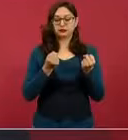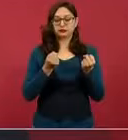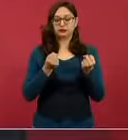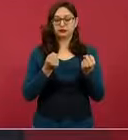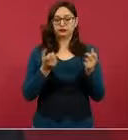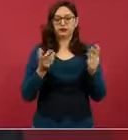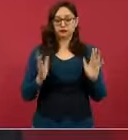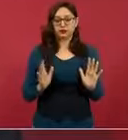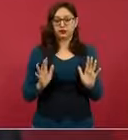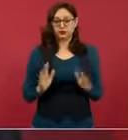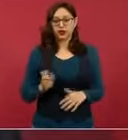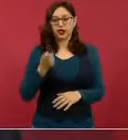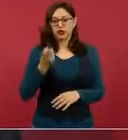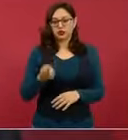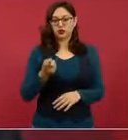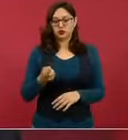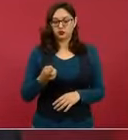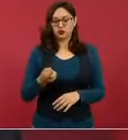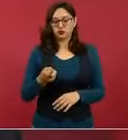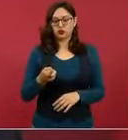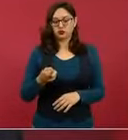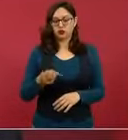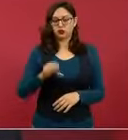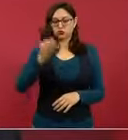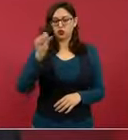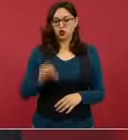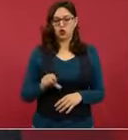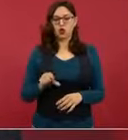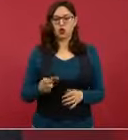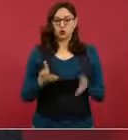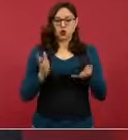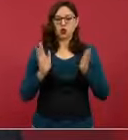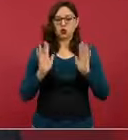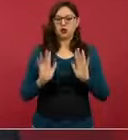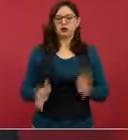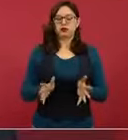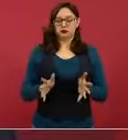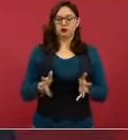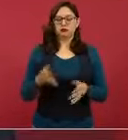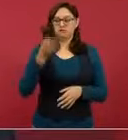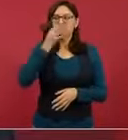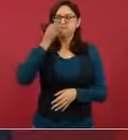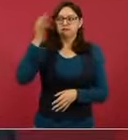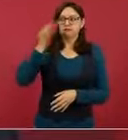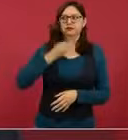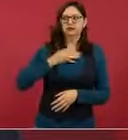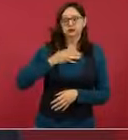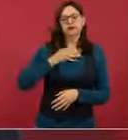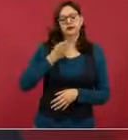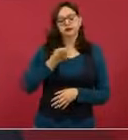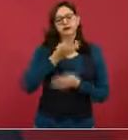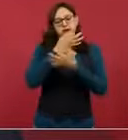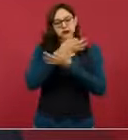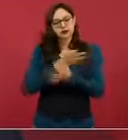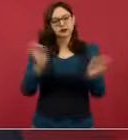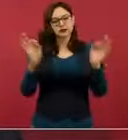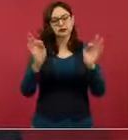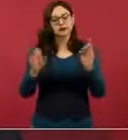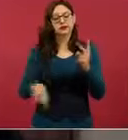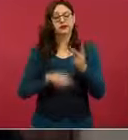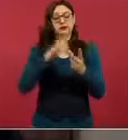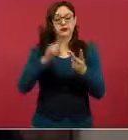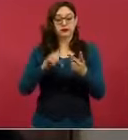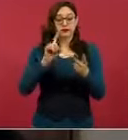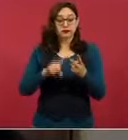eso sí hoy se dio a conocer y es importante que se sepa. Y lo otro, pues es que ya